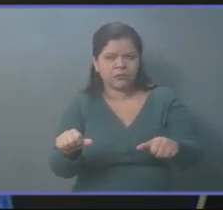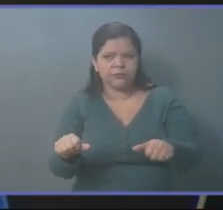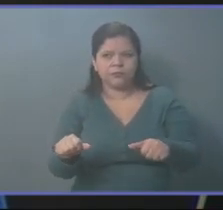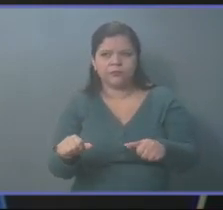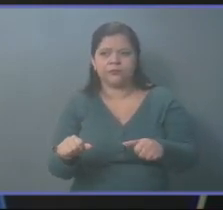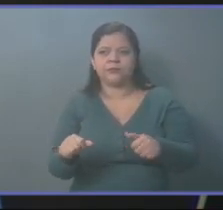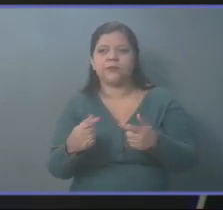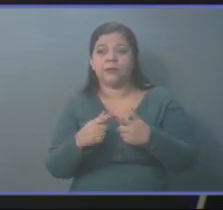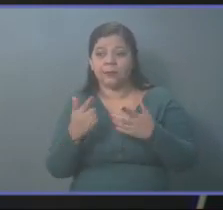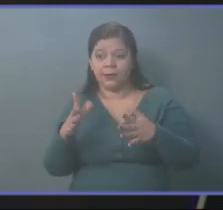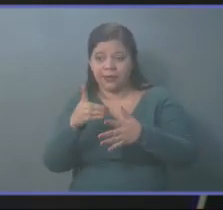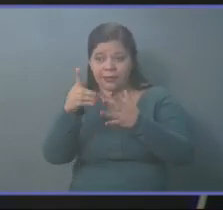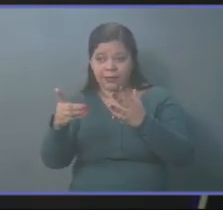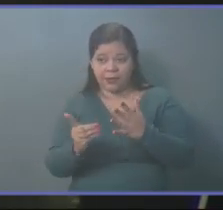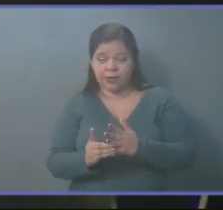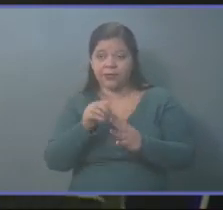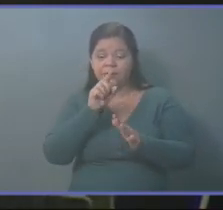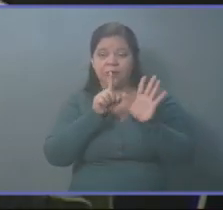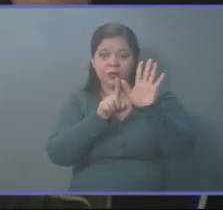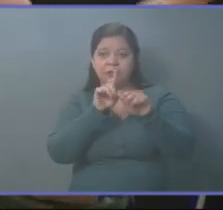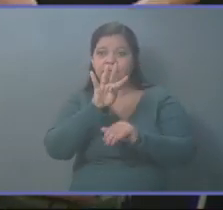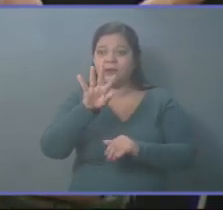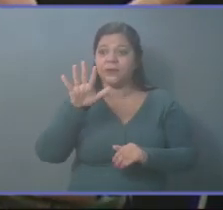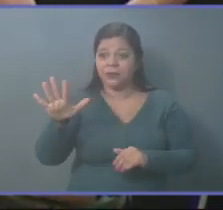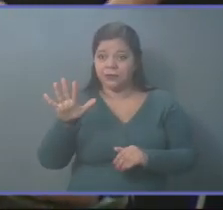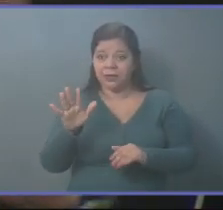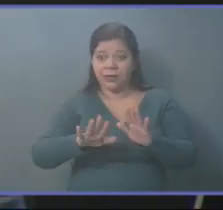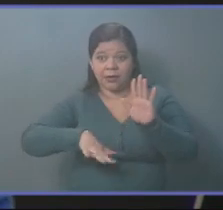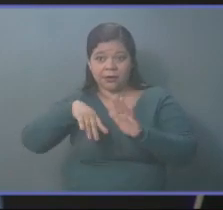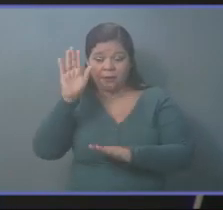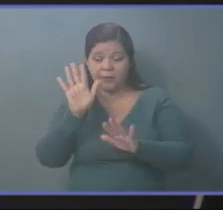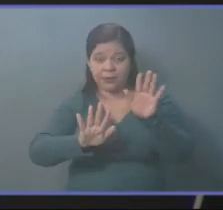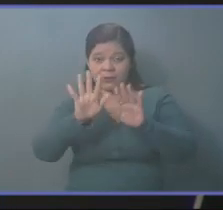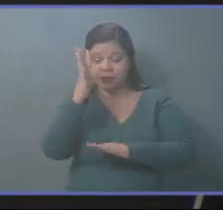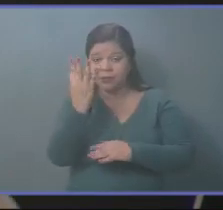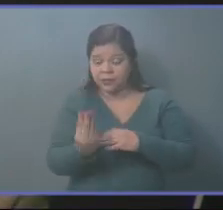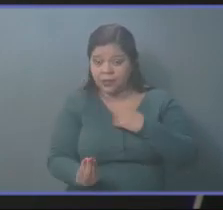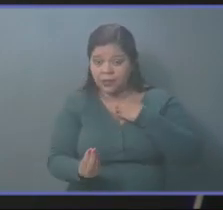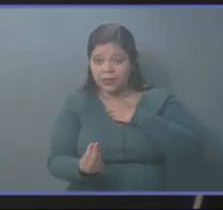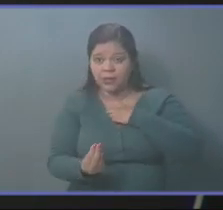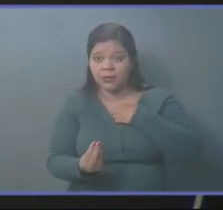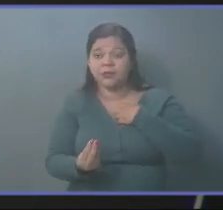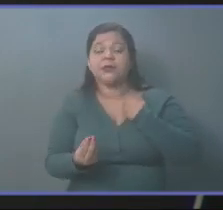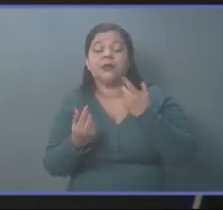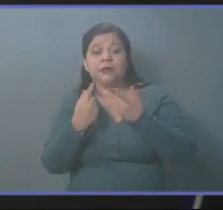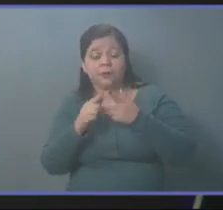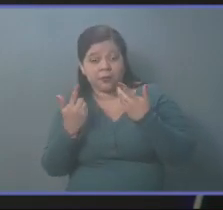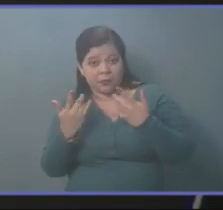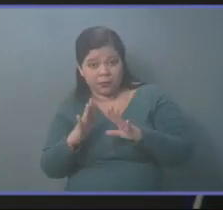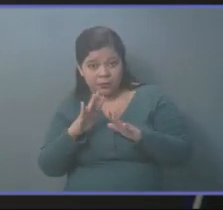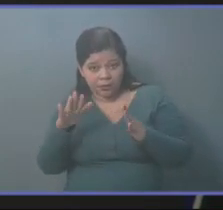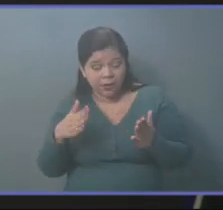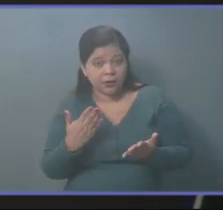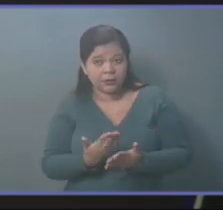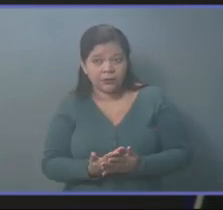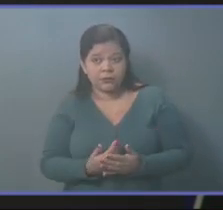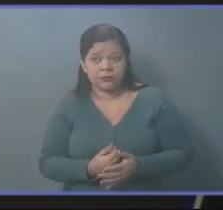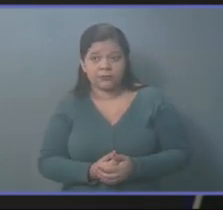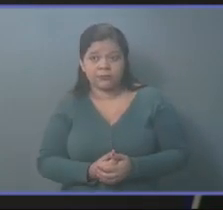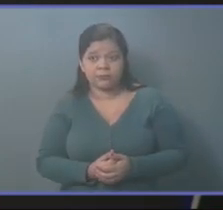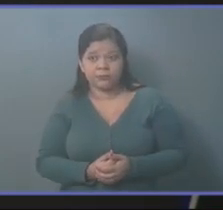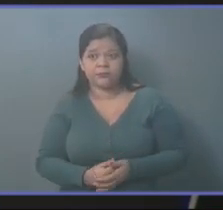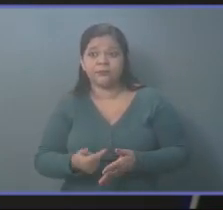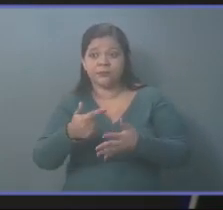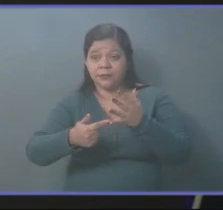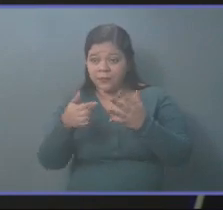el decreto 645 que aprobamos hace más de 15 días, por el cual también yo di el voto, fue